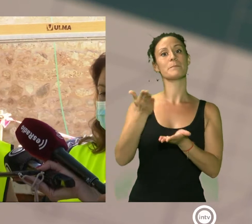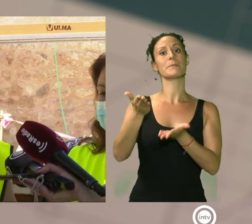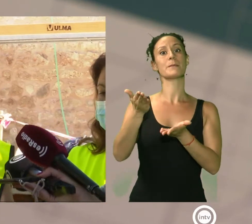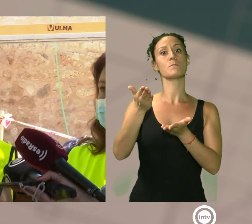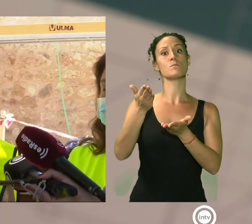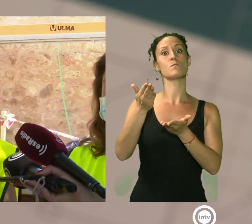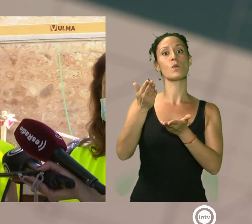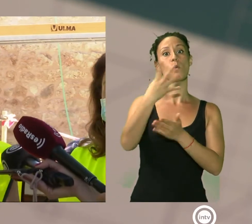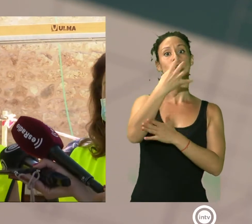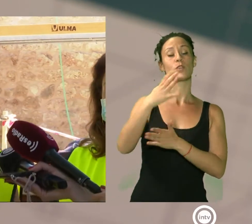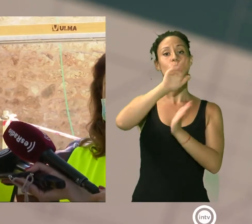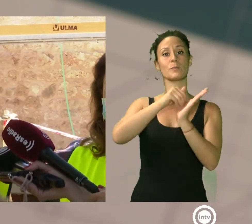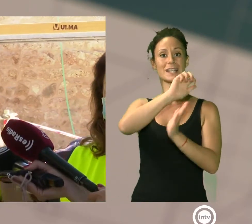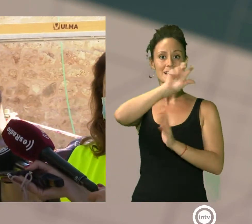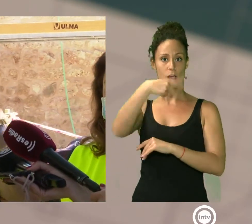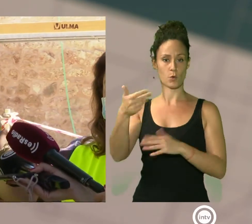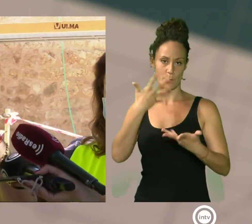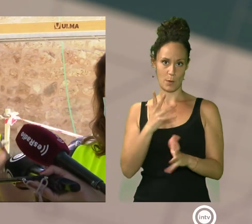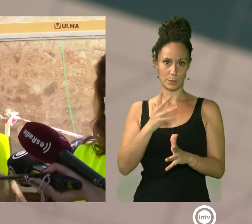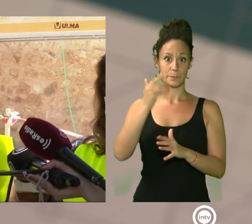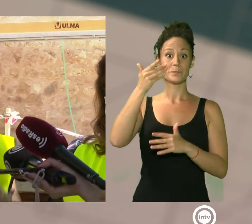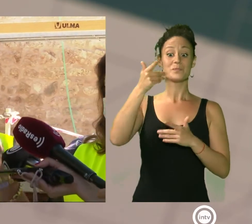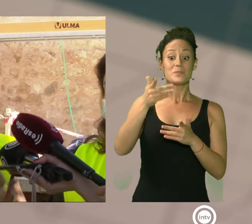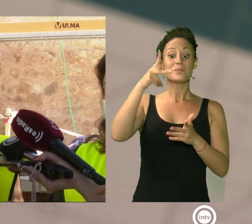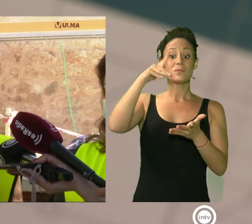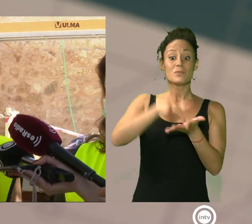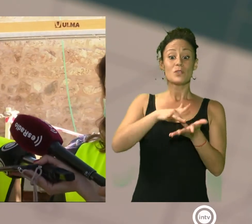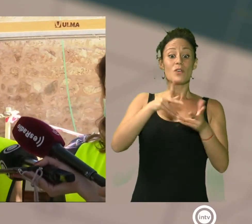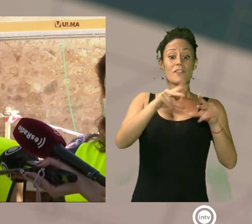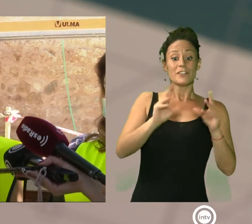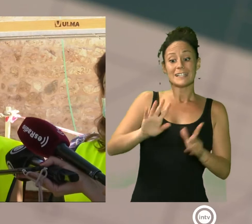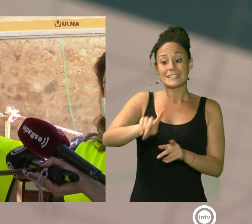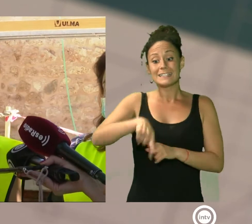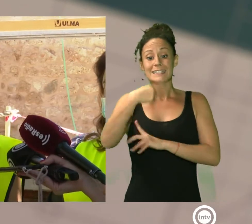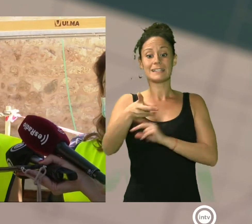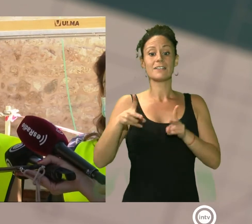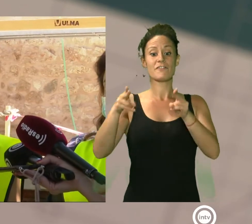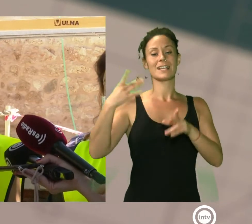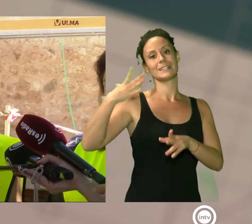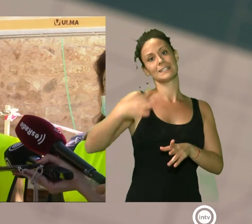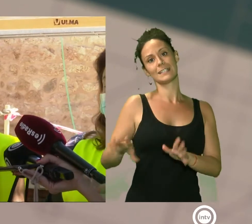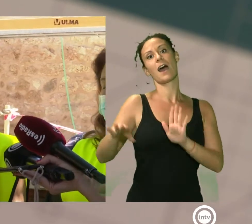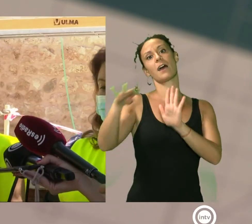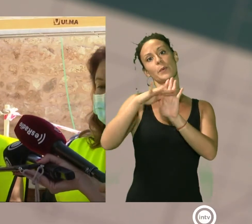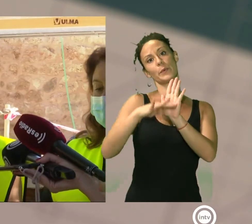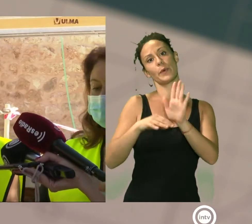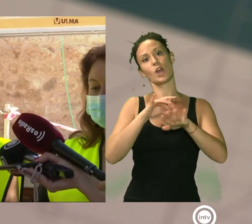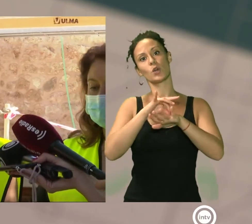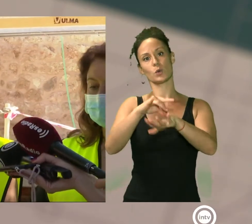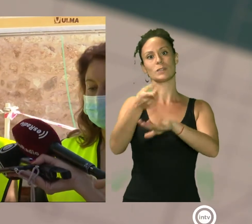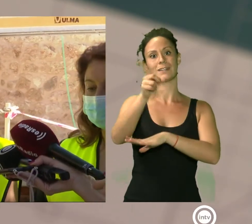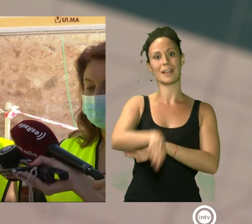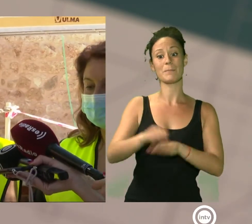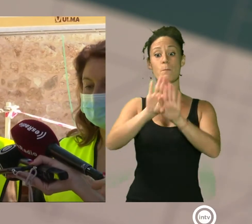Terminada esa fase de actuación y para la siguiente fase ya tenemos también la hoja de ruta en la que entraría la Muralla de San